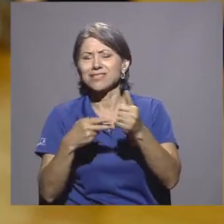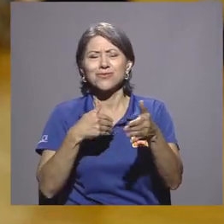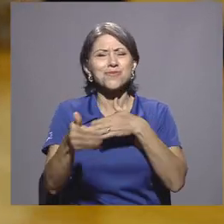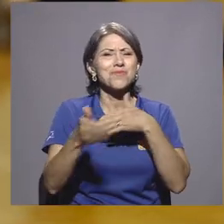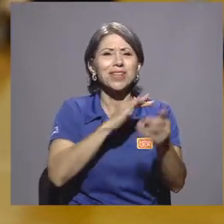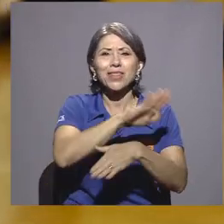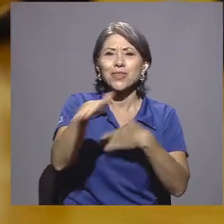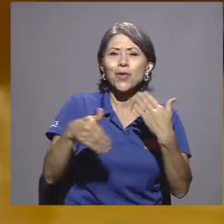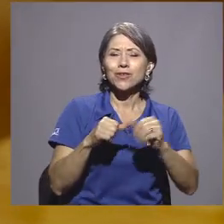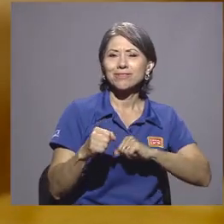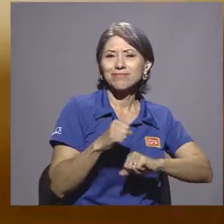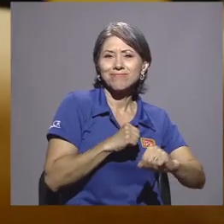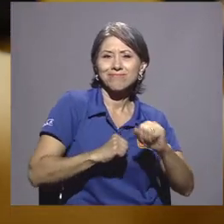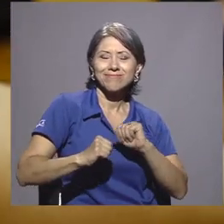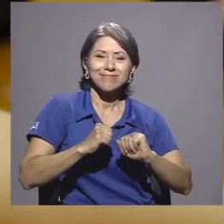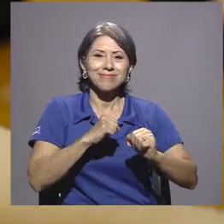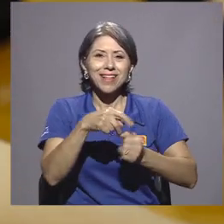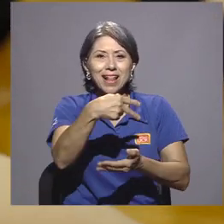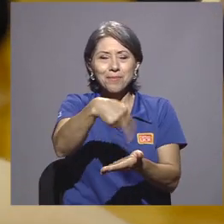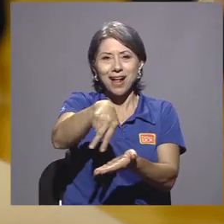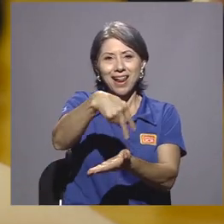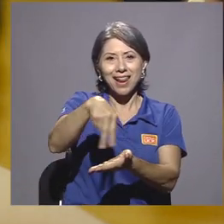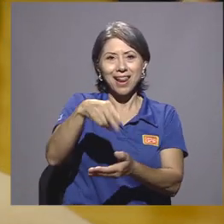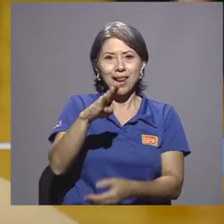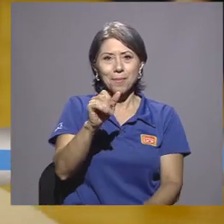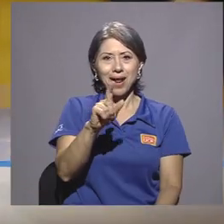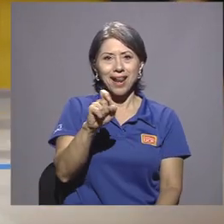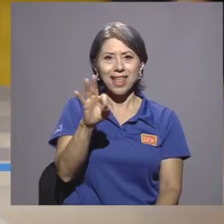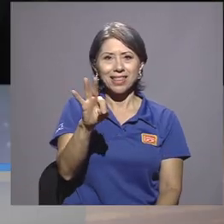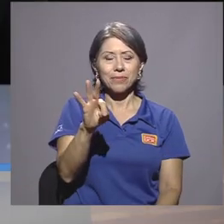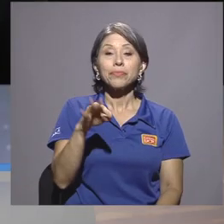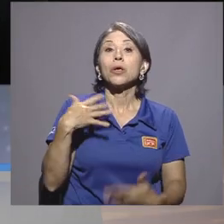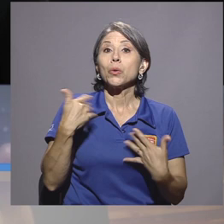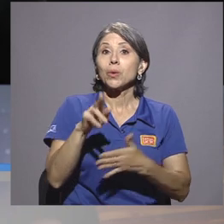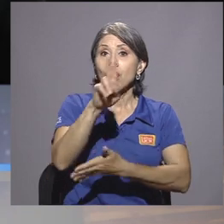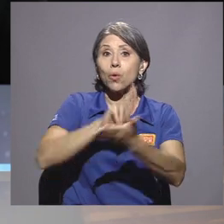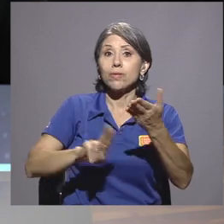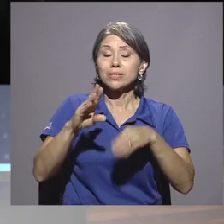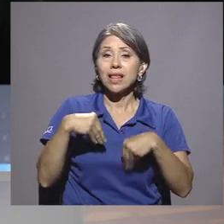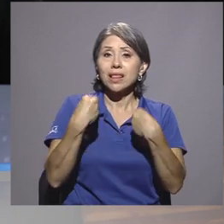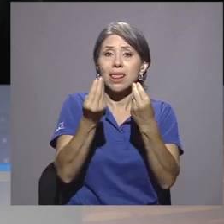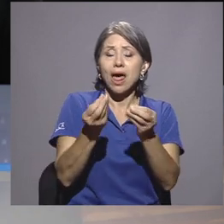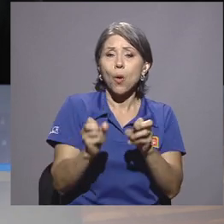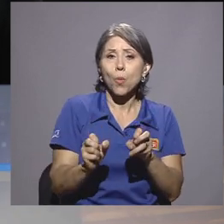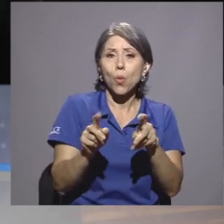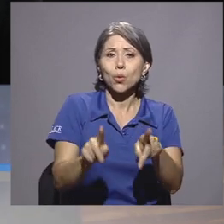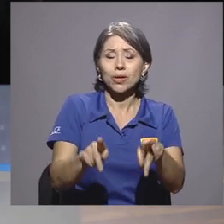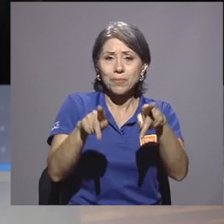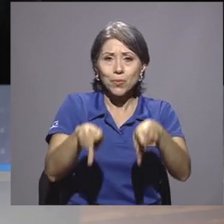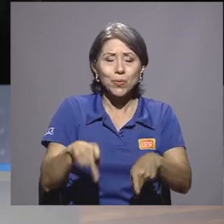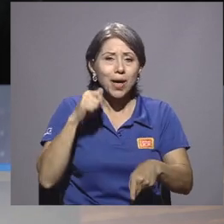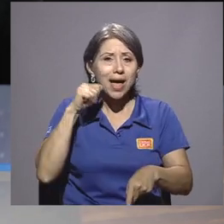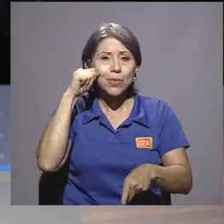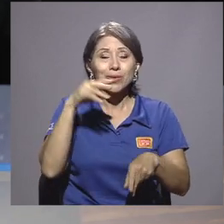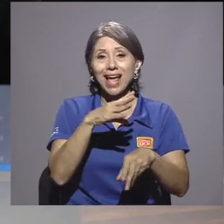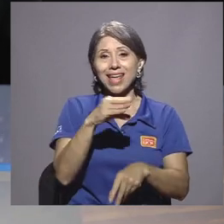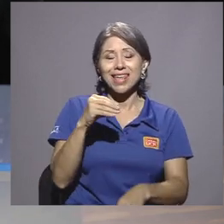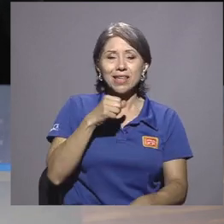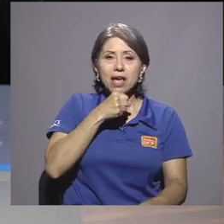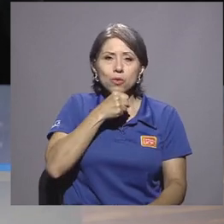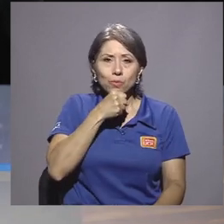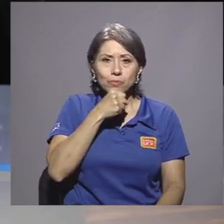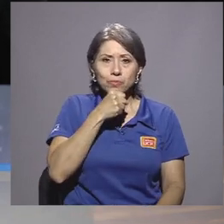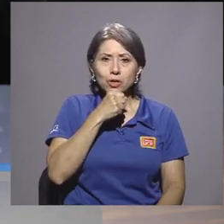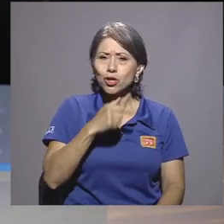están invitados a moverse al ritmo del ballet Una opción muy hermosa que la universidad le brinda a la población adulta y adulta mayor